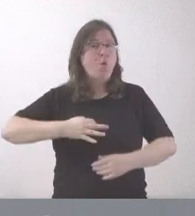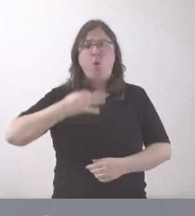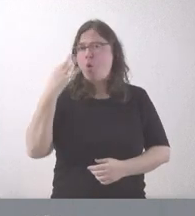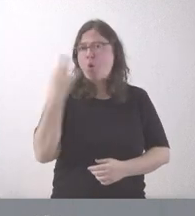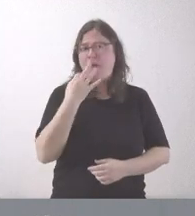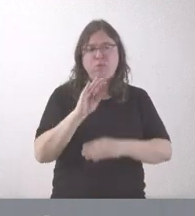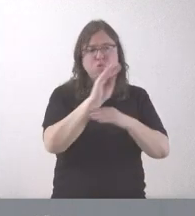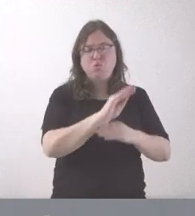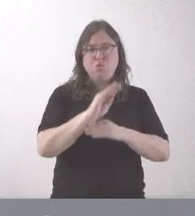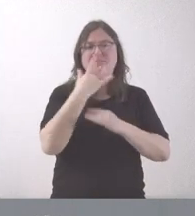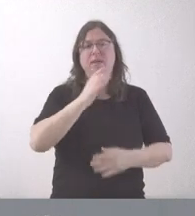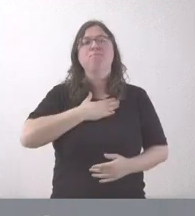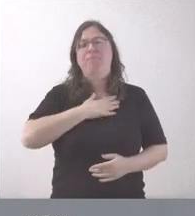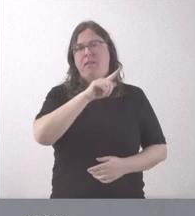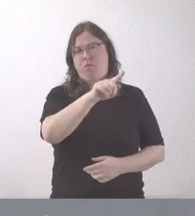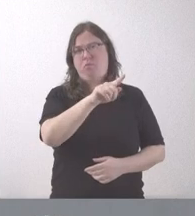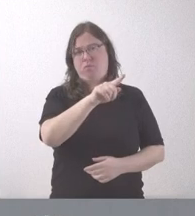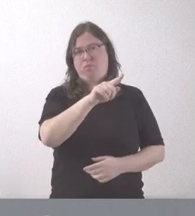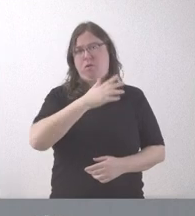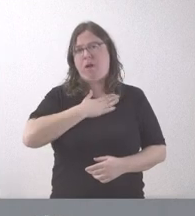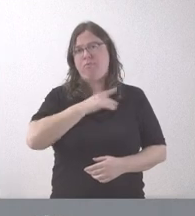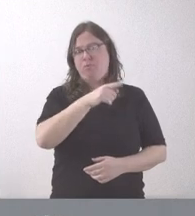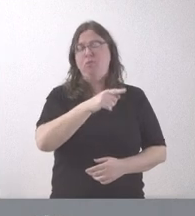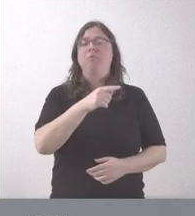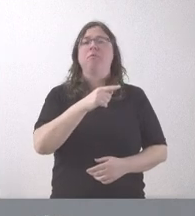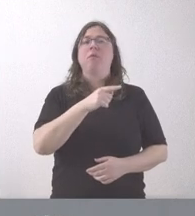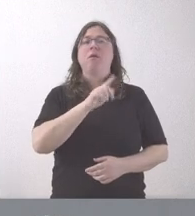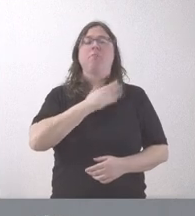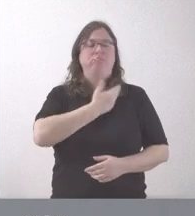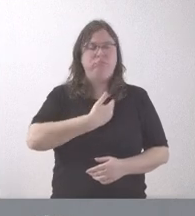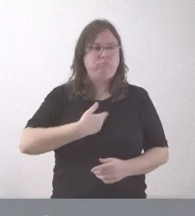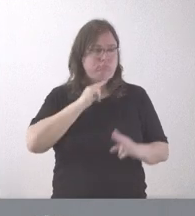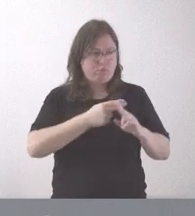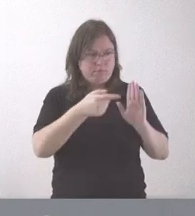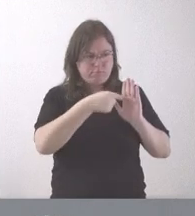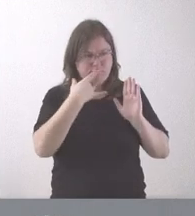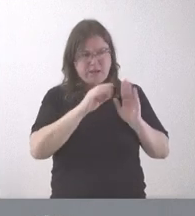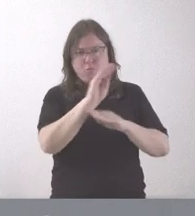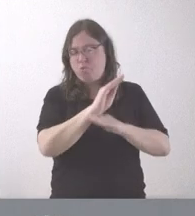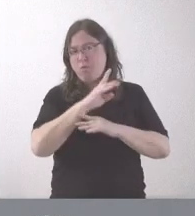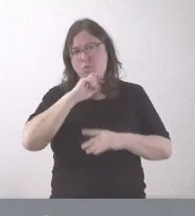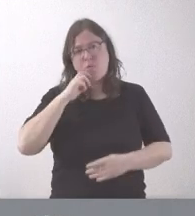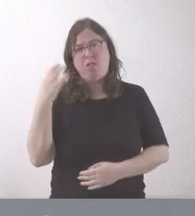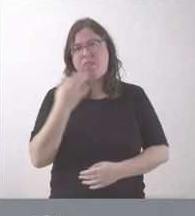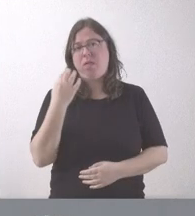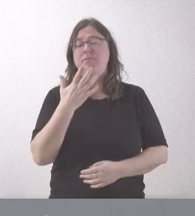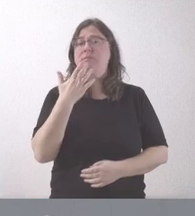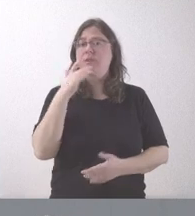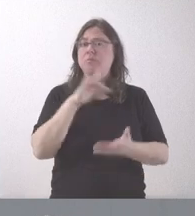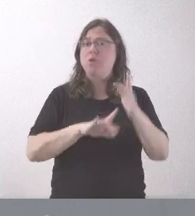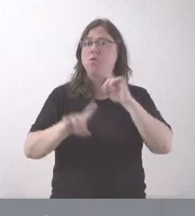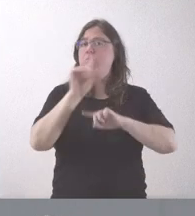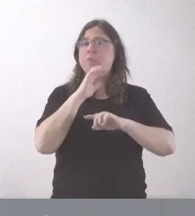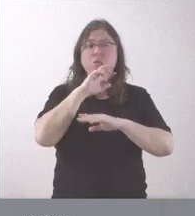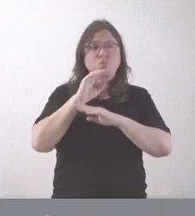mantenimiento del bien es el propietario del mismo. El propietario del mismo está plenamente identificado, tiene la obligación del mantenimiento del mismo y, por tanto, si hubiera algún problema en su